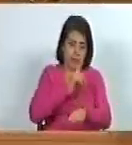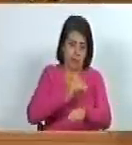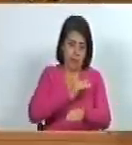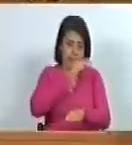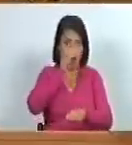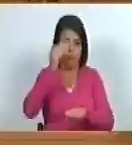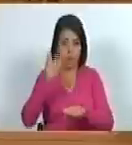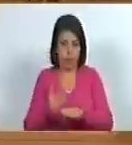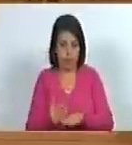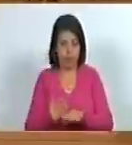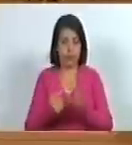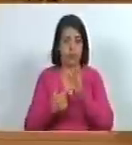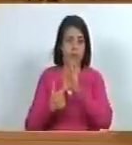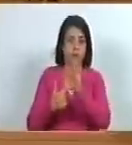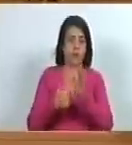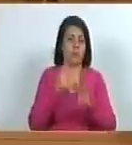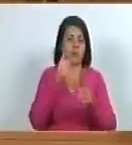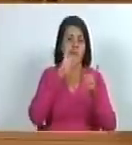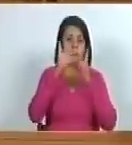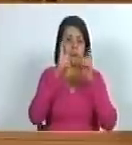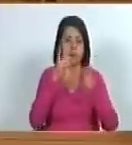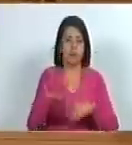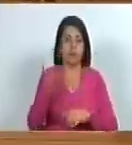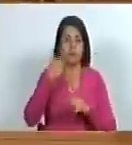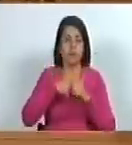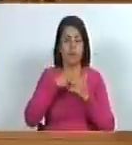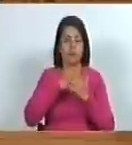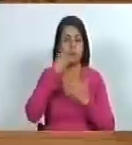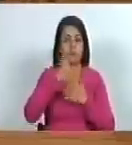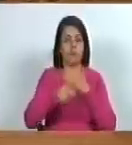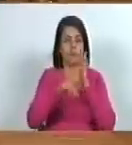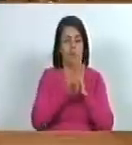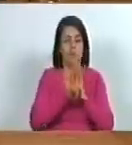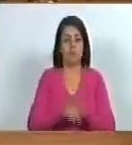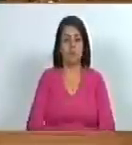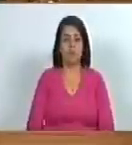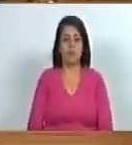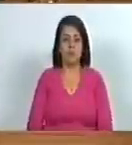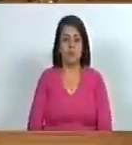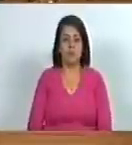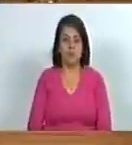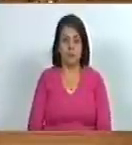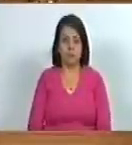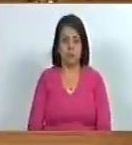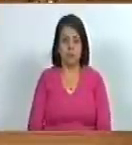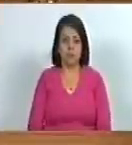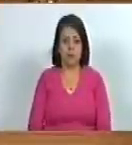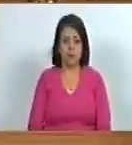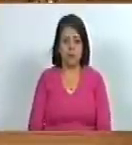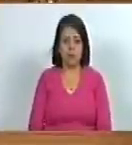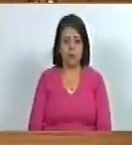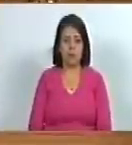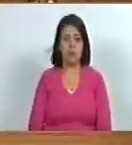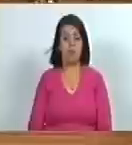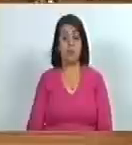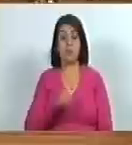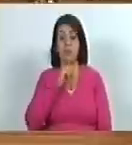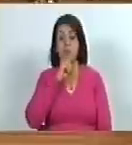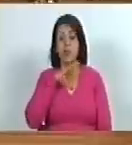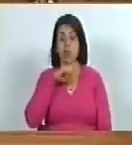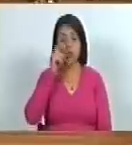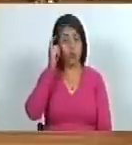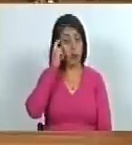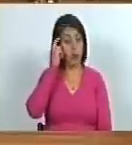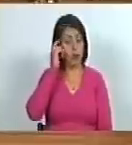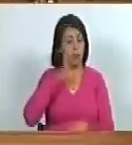presentar a primera discusión este importante proyecto de ley y vaya que digo que es un día histórico